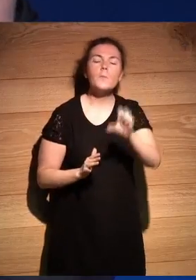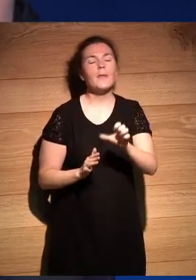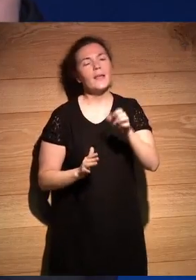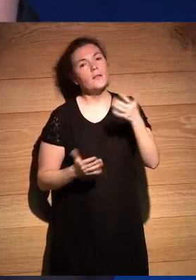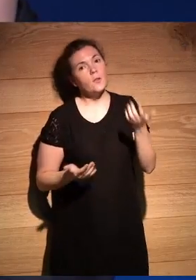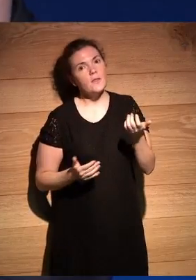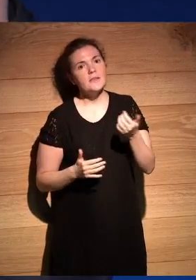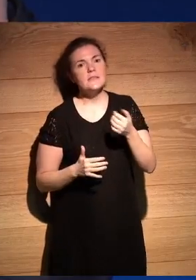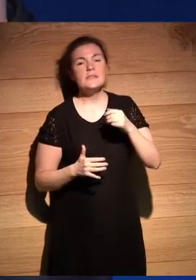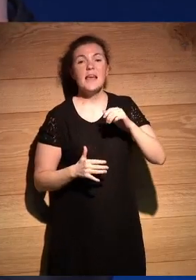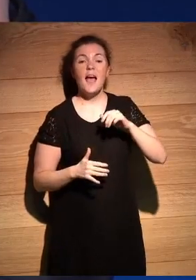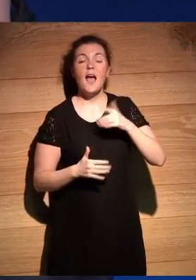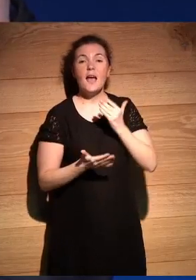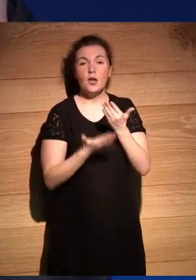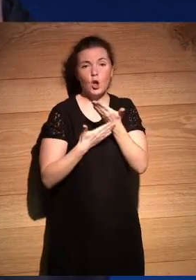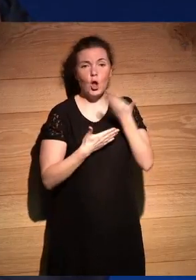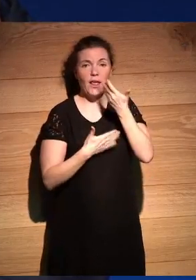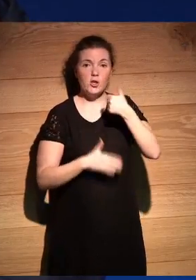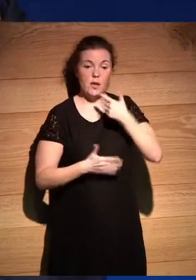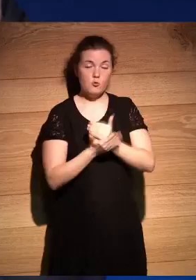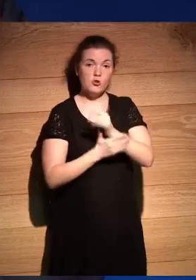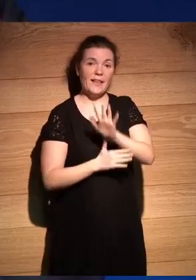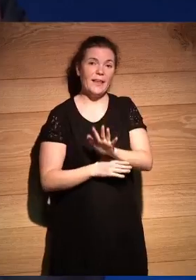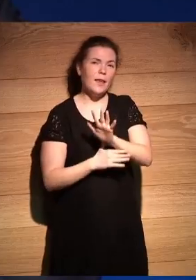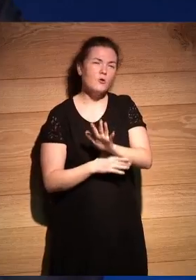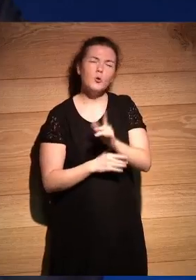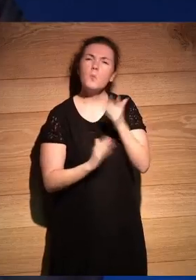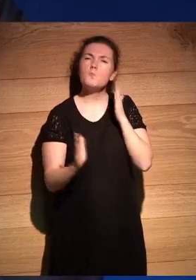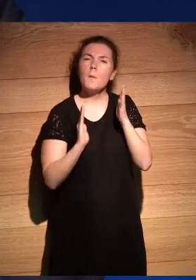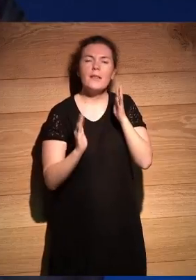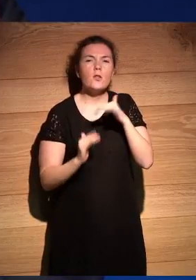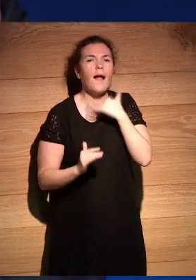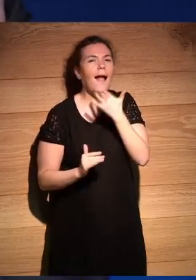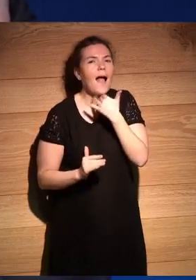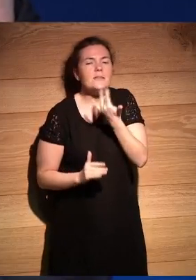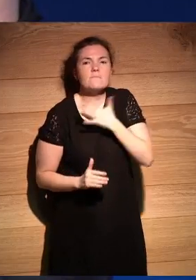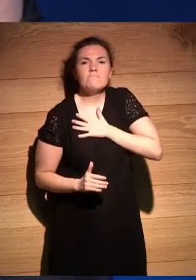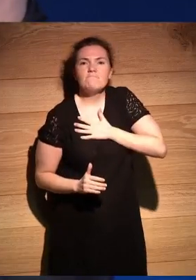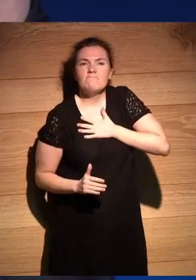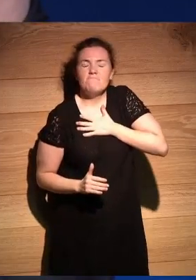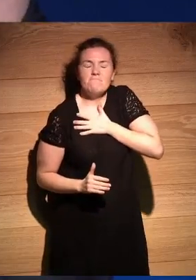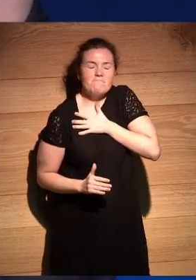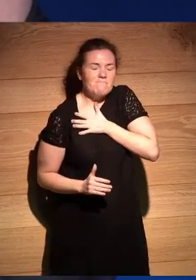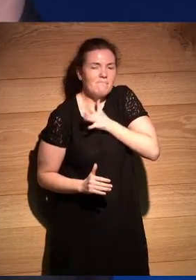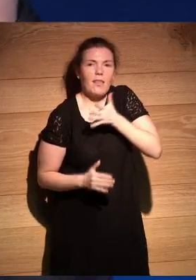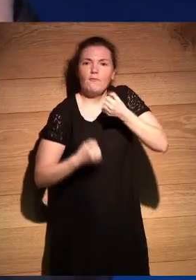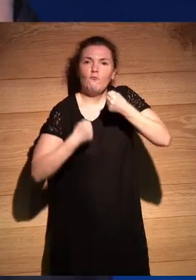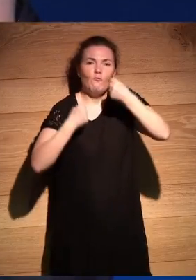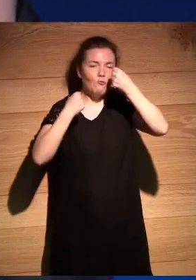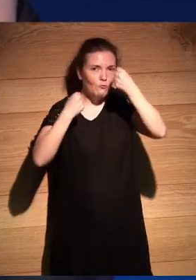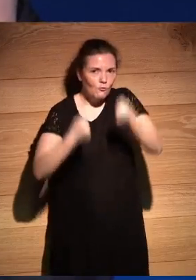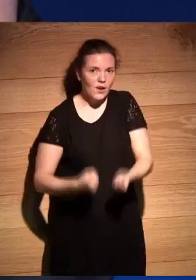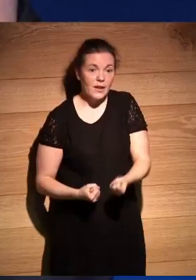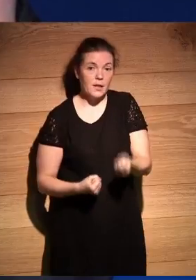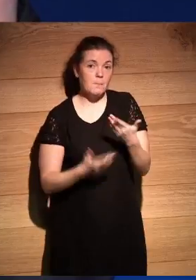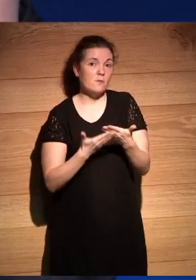en el quinto grado de primaria del colegio argentino había un momento casi orgásmico y extático para todo